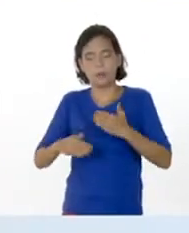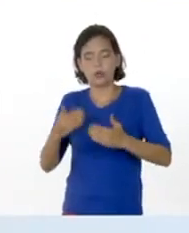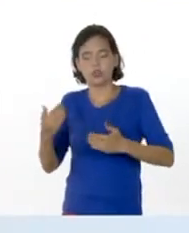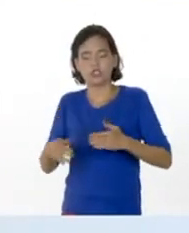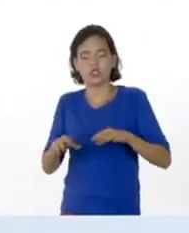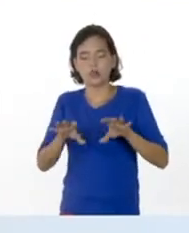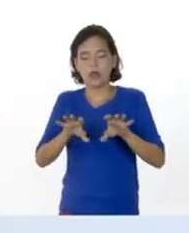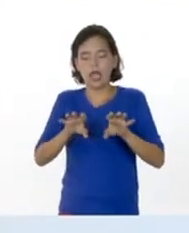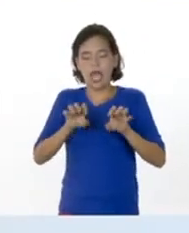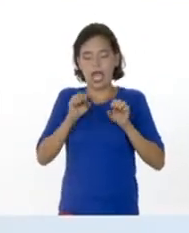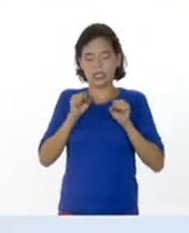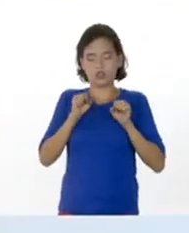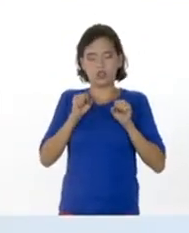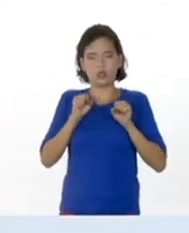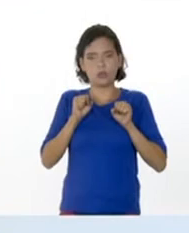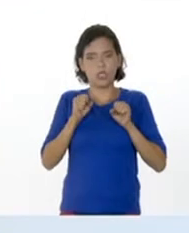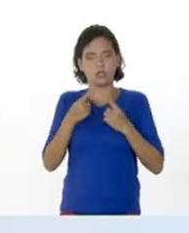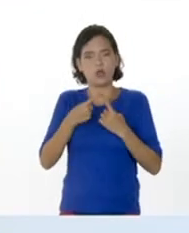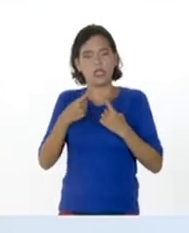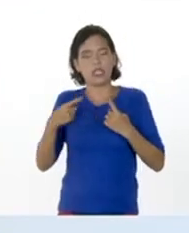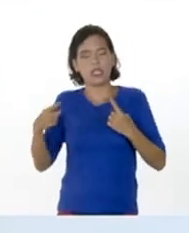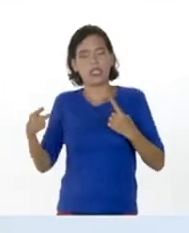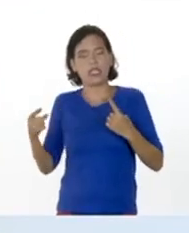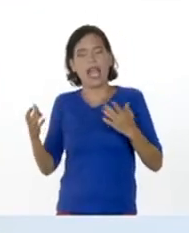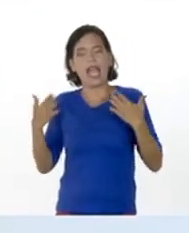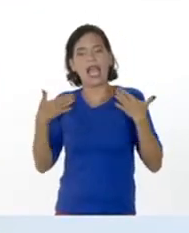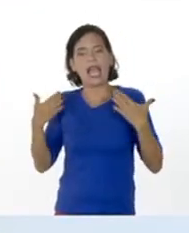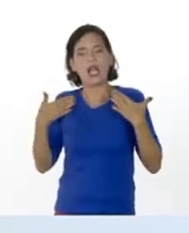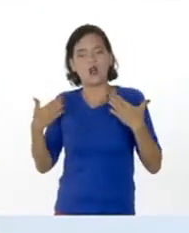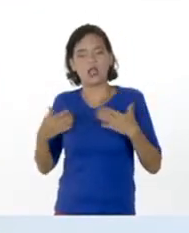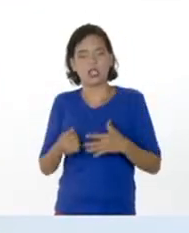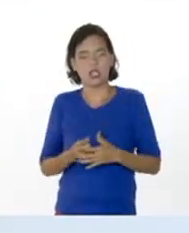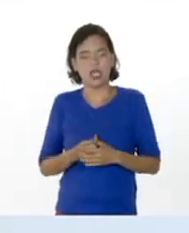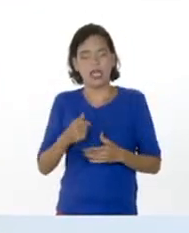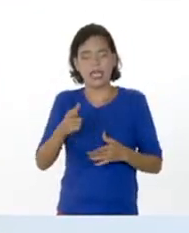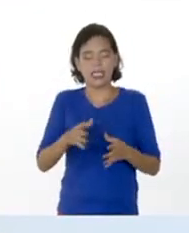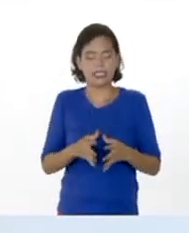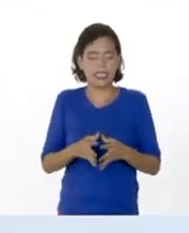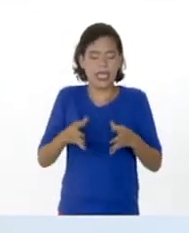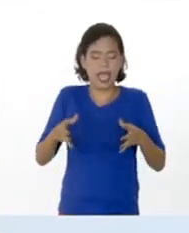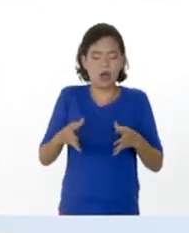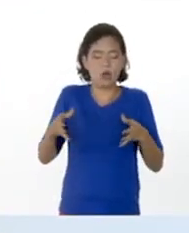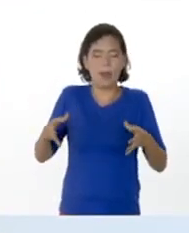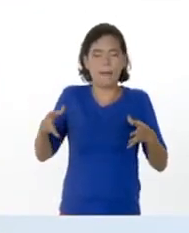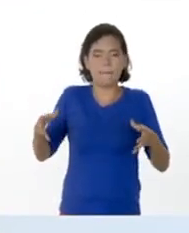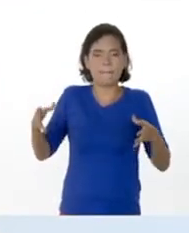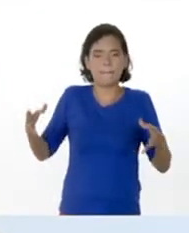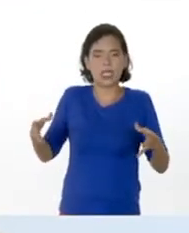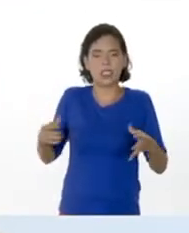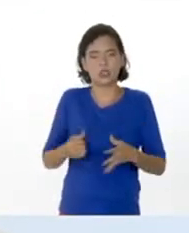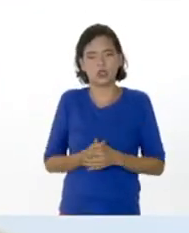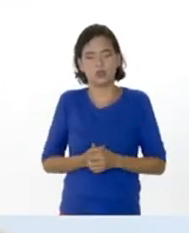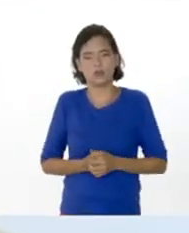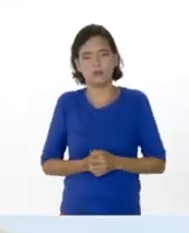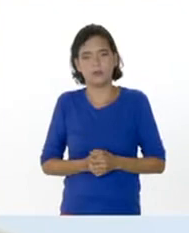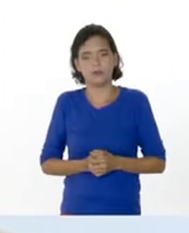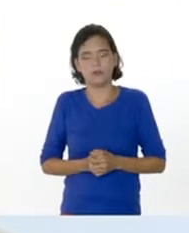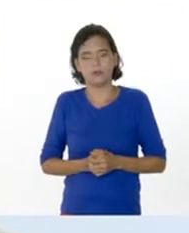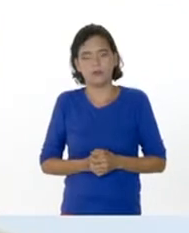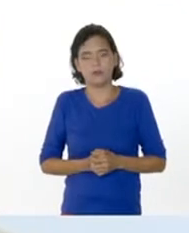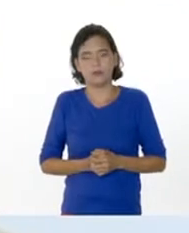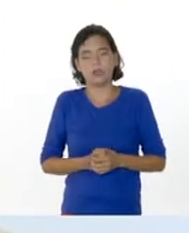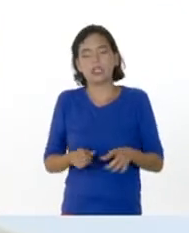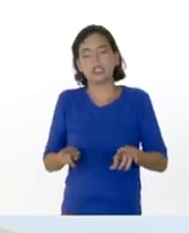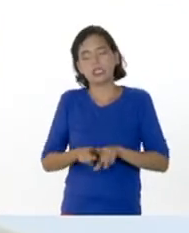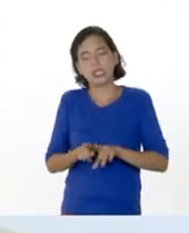calórica, ¿verdad? Por otra parte, este incremento, ¿verdad? Esta absorción de energía también